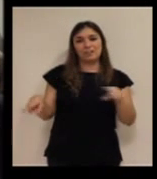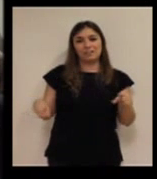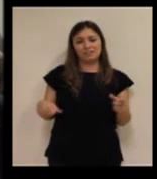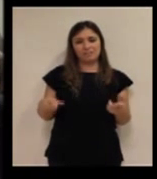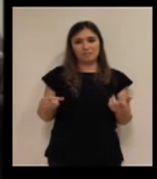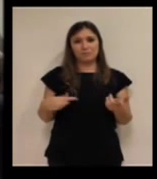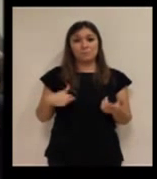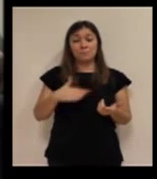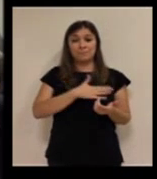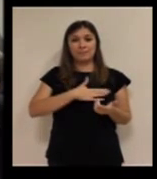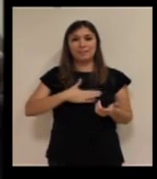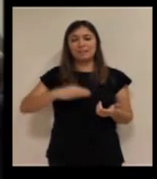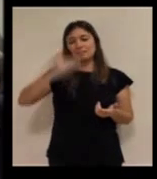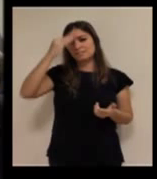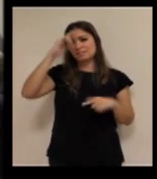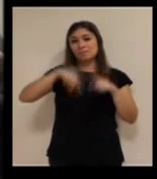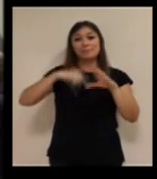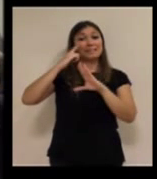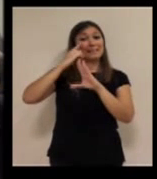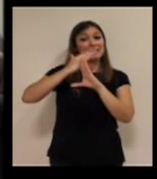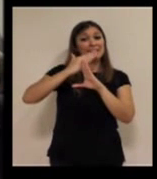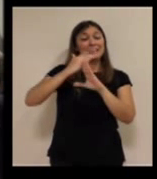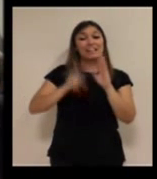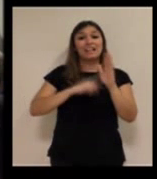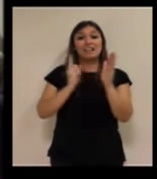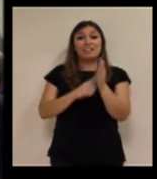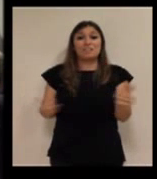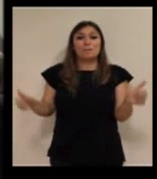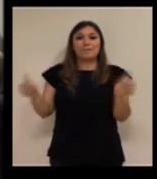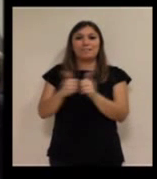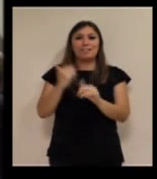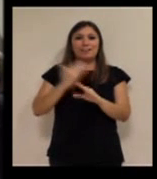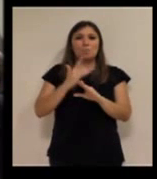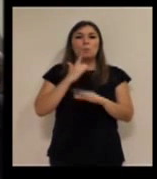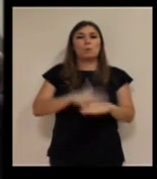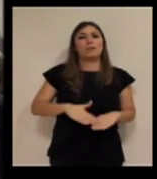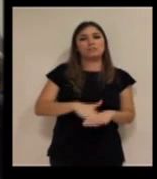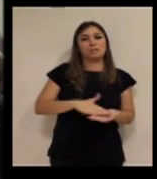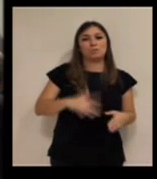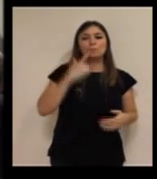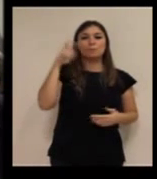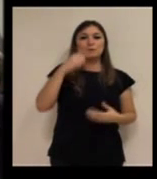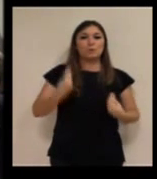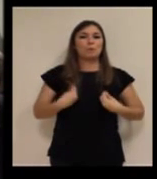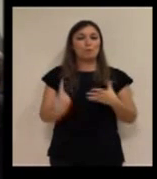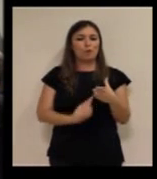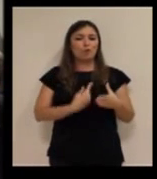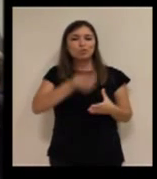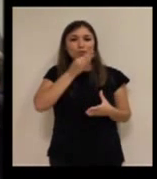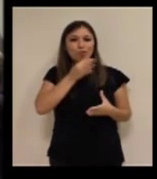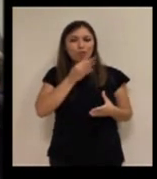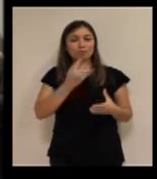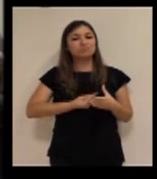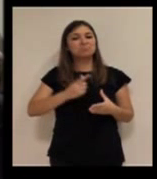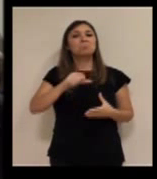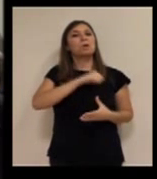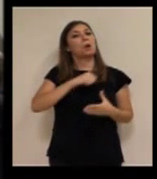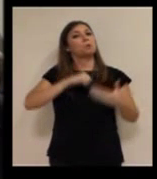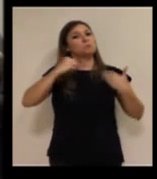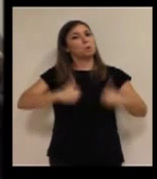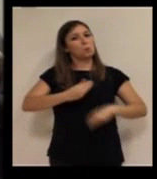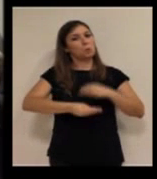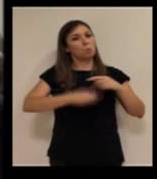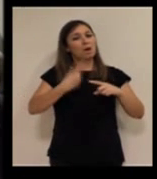si piensas en graduación, según ley de dependencia, es para los primeros niveles. Las personas que viven solas todavía, que son más autónomas,